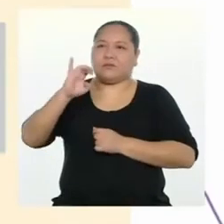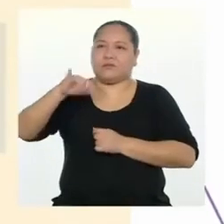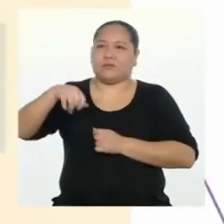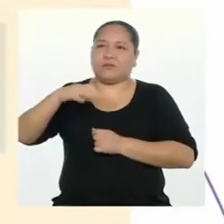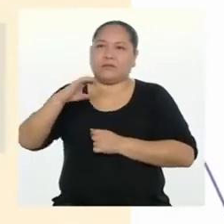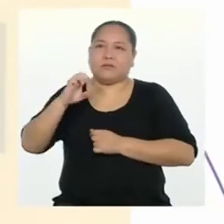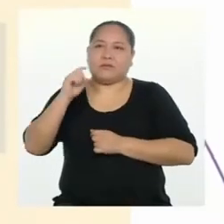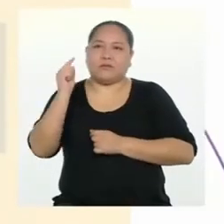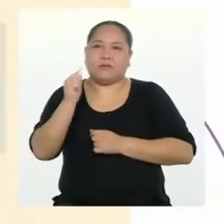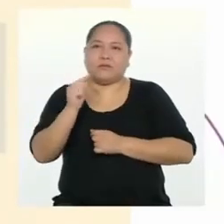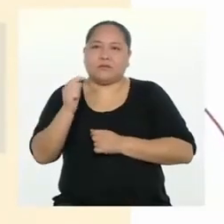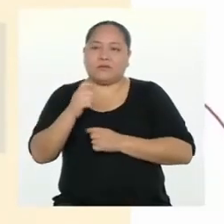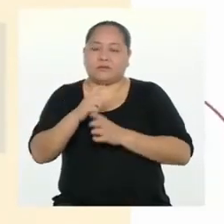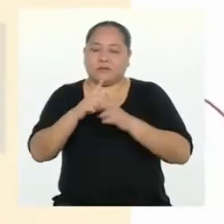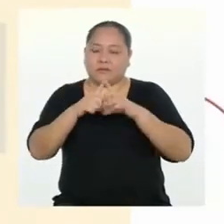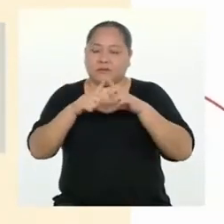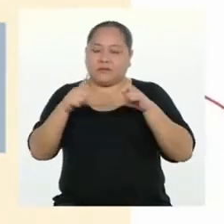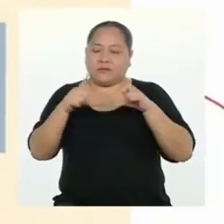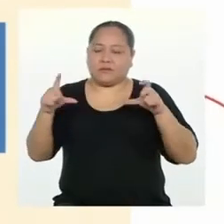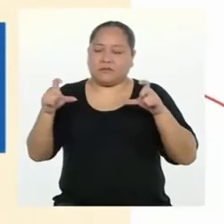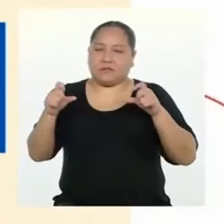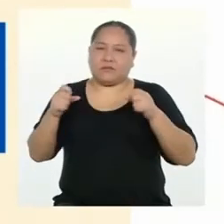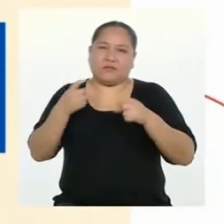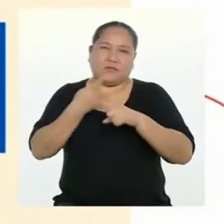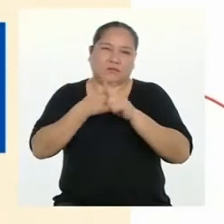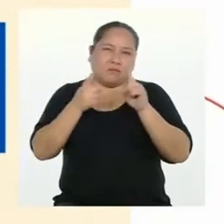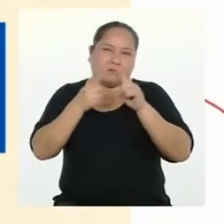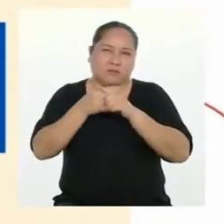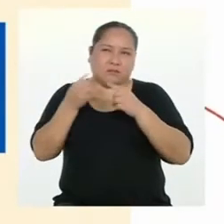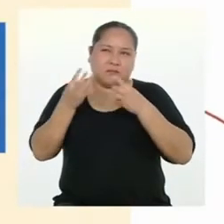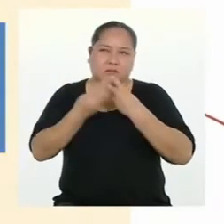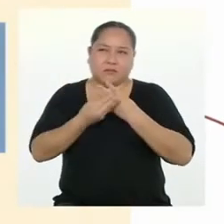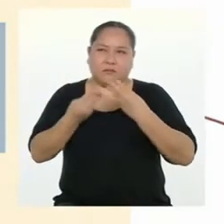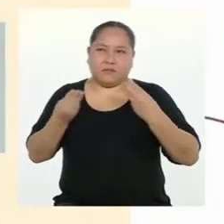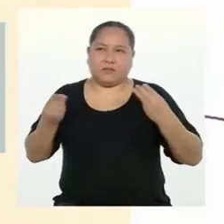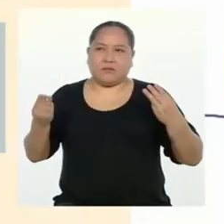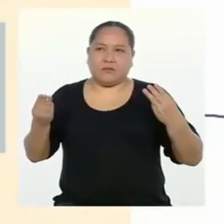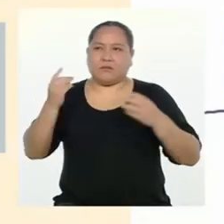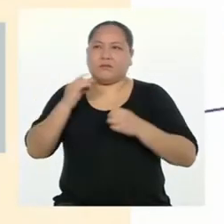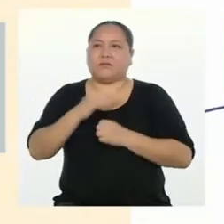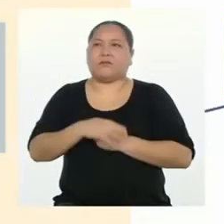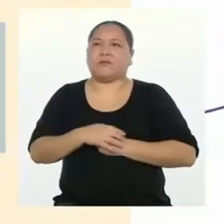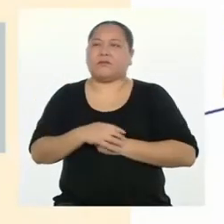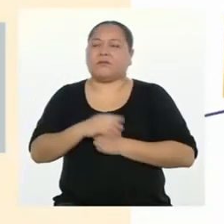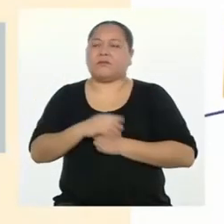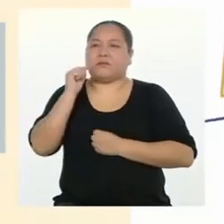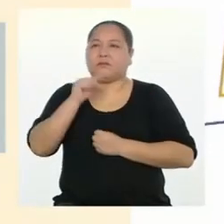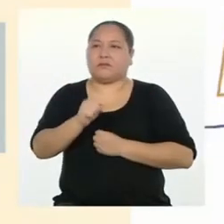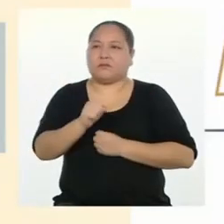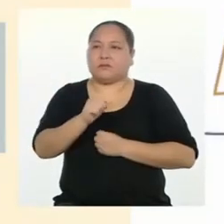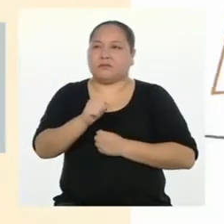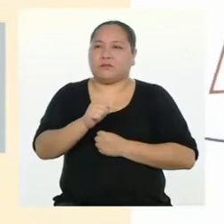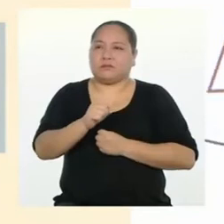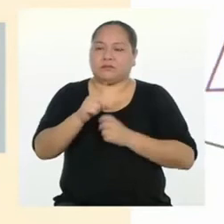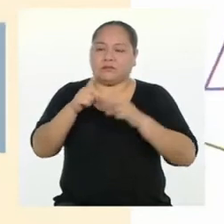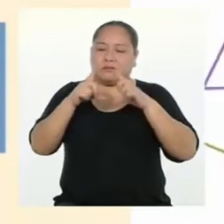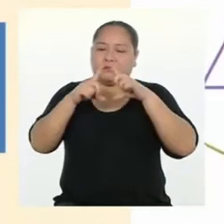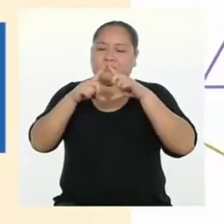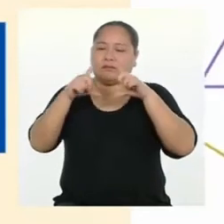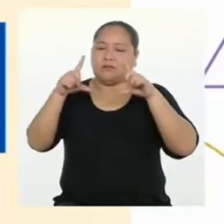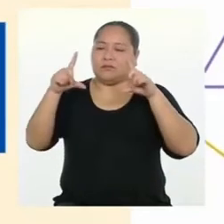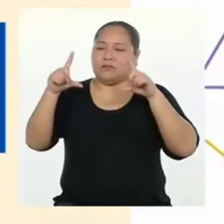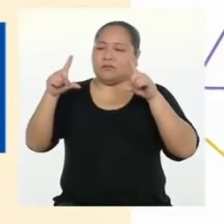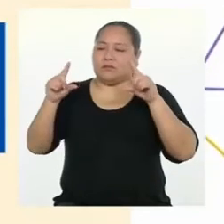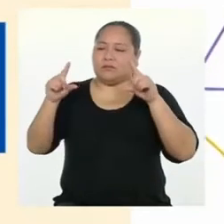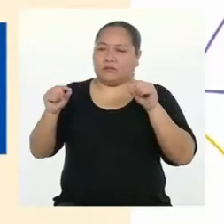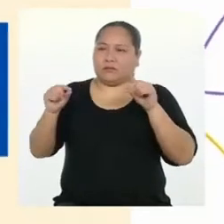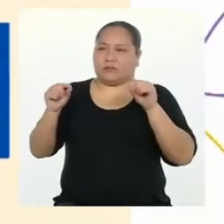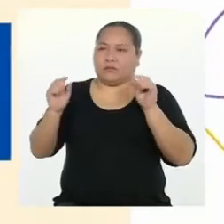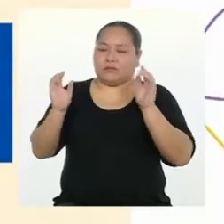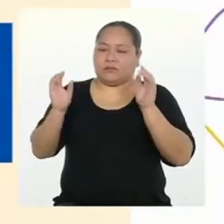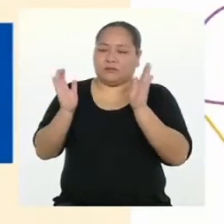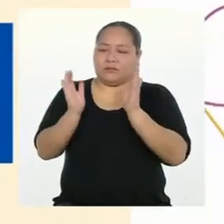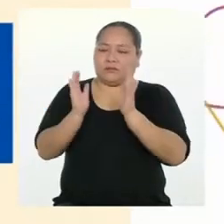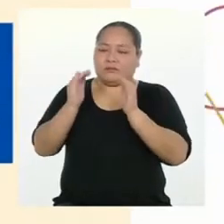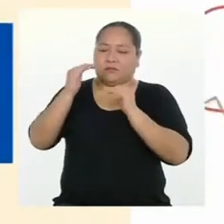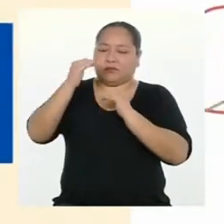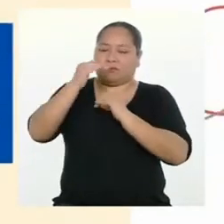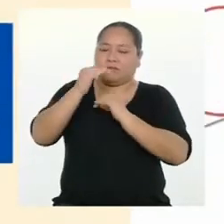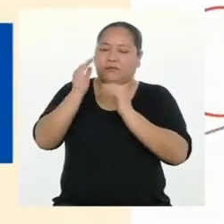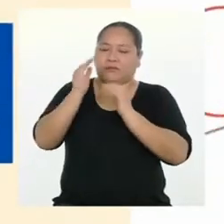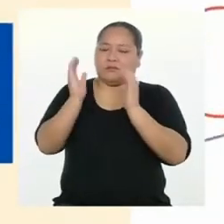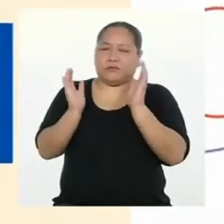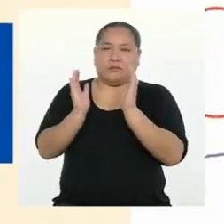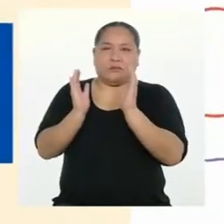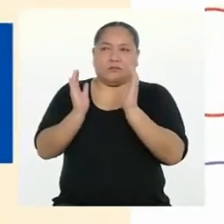es una pieza de cartulina u otro material, generalmente en forma rectangular y de pequeño